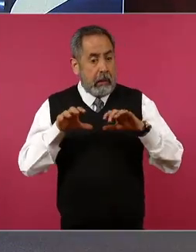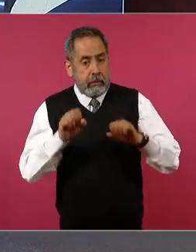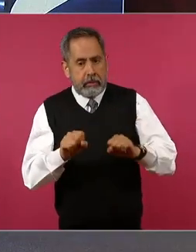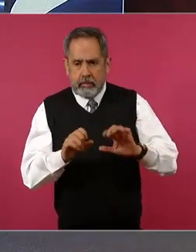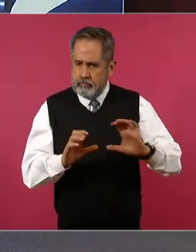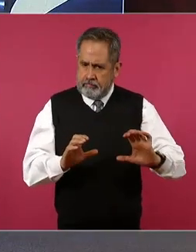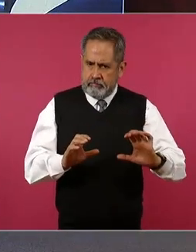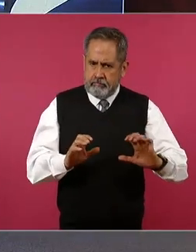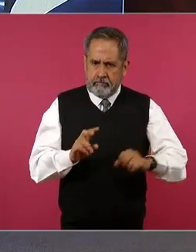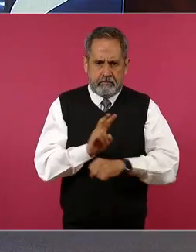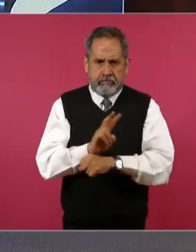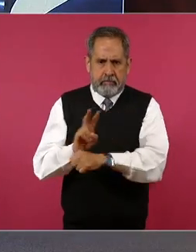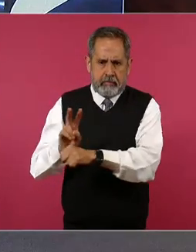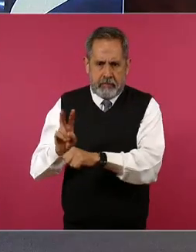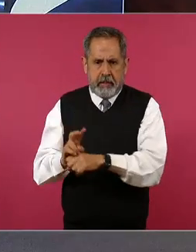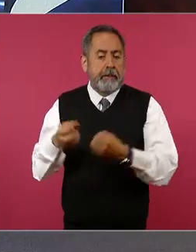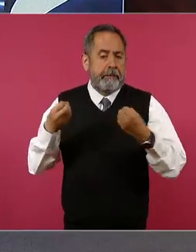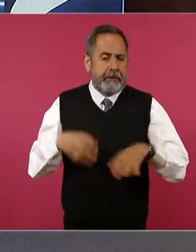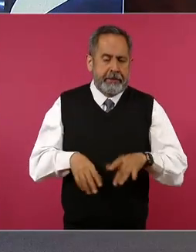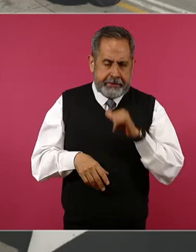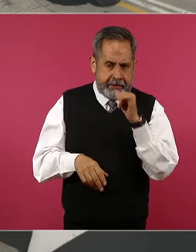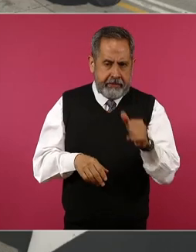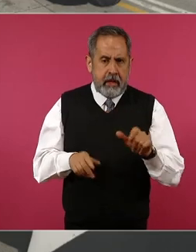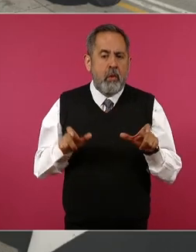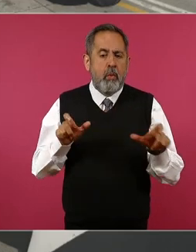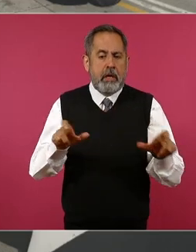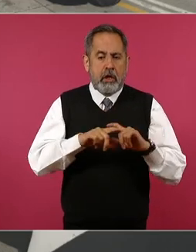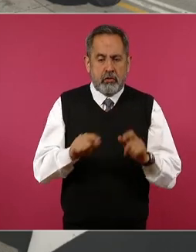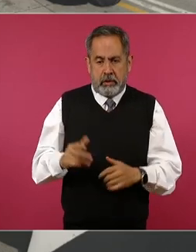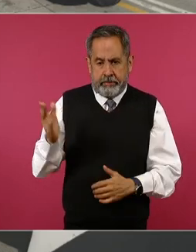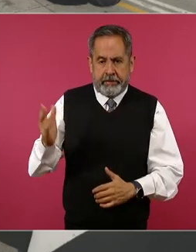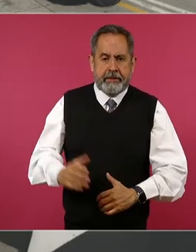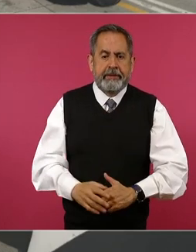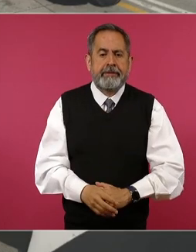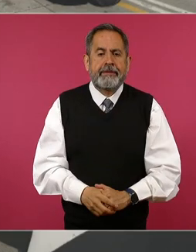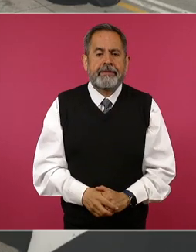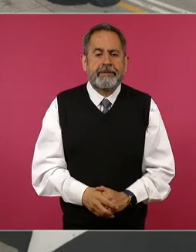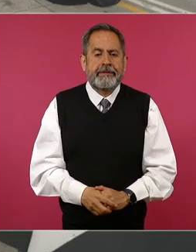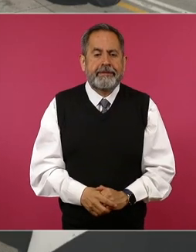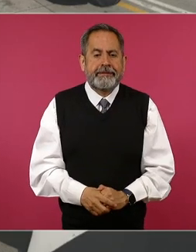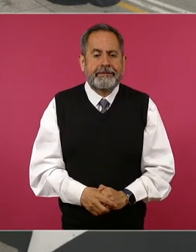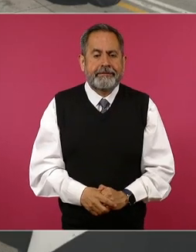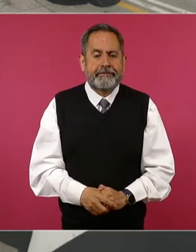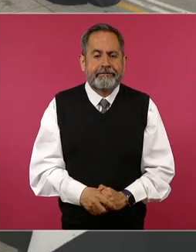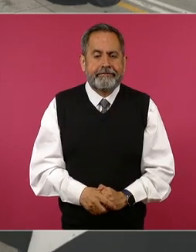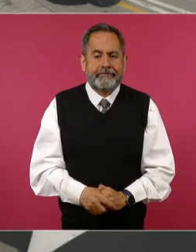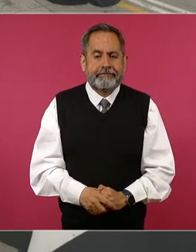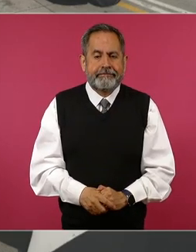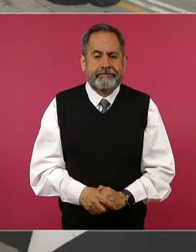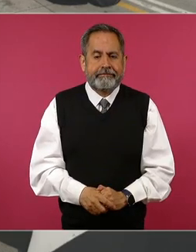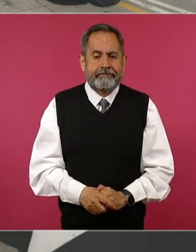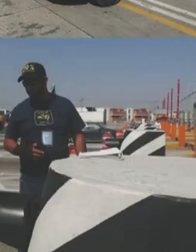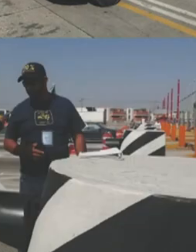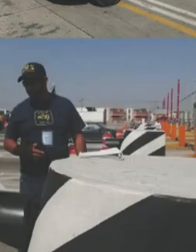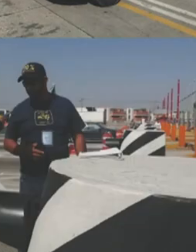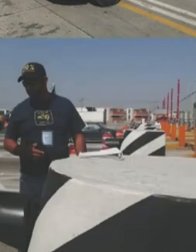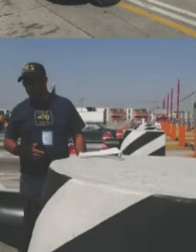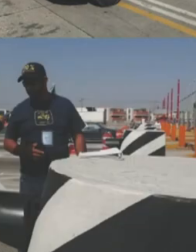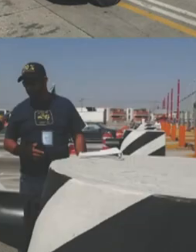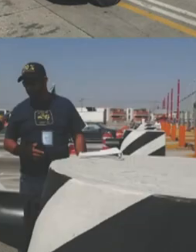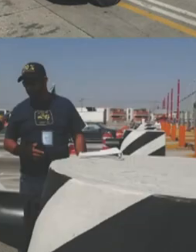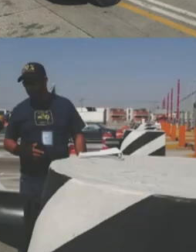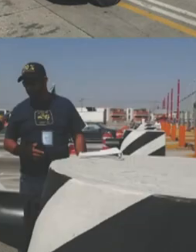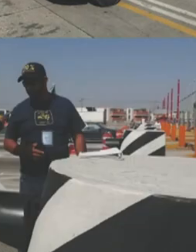en operativos por parte de la Guardia Nacional de 8 mil 765 millones de pesos en 2024.